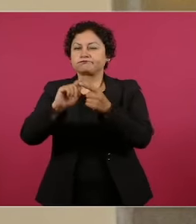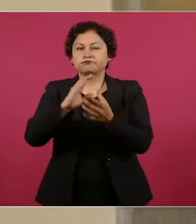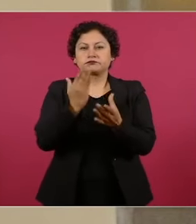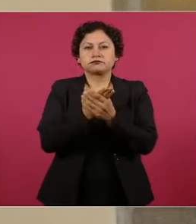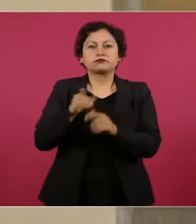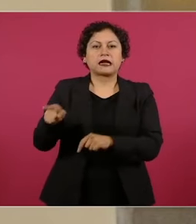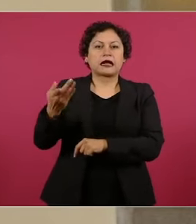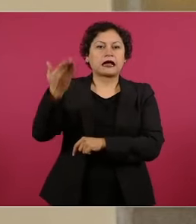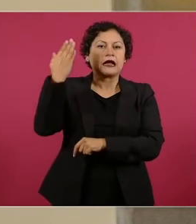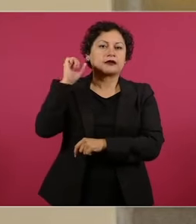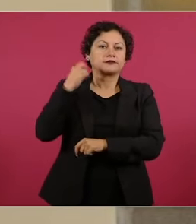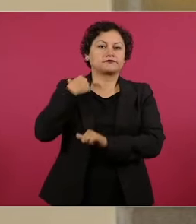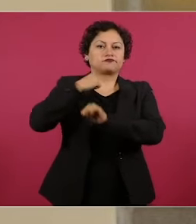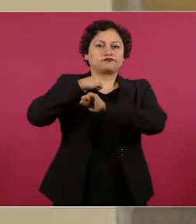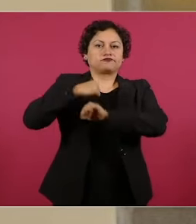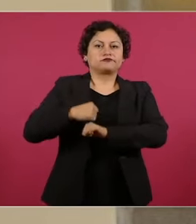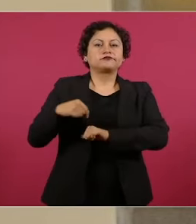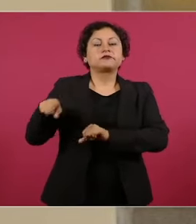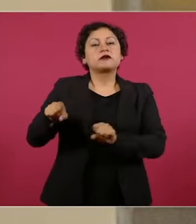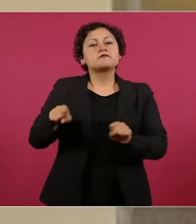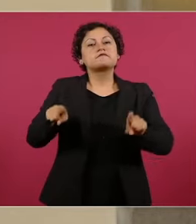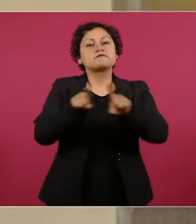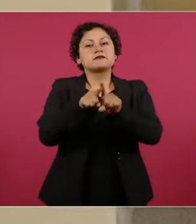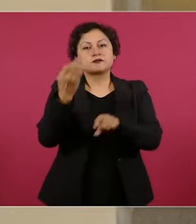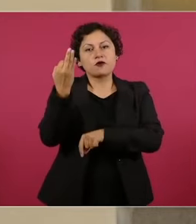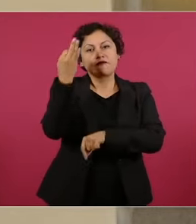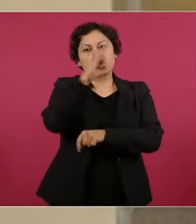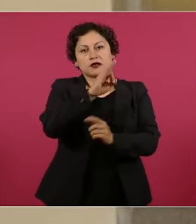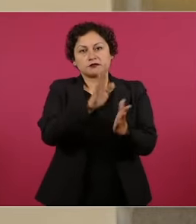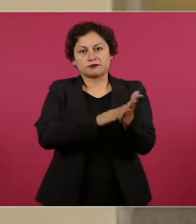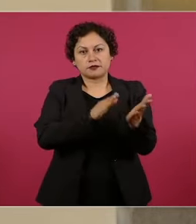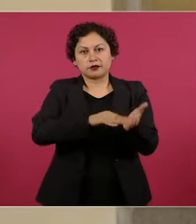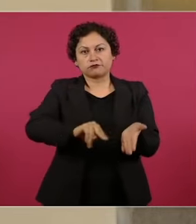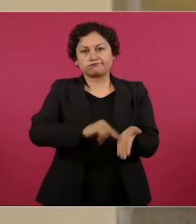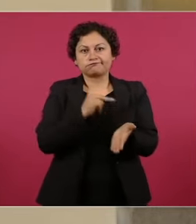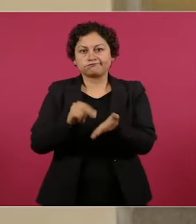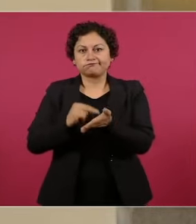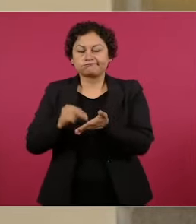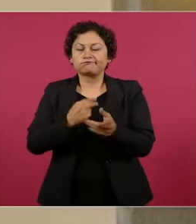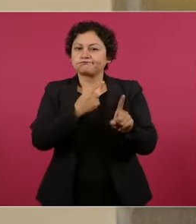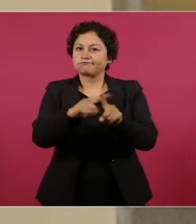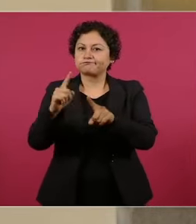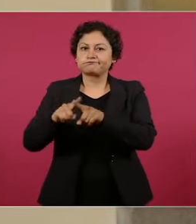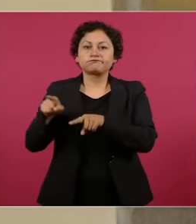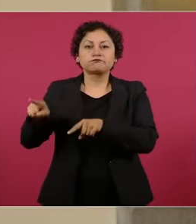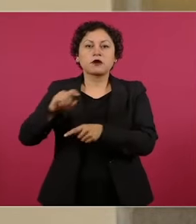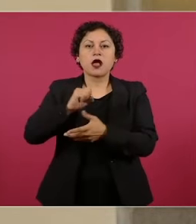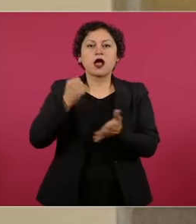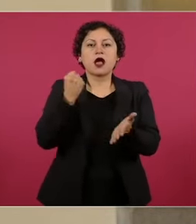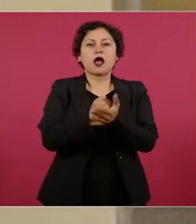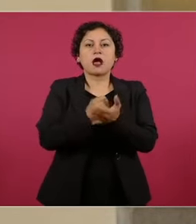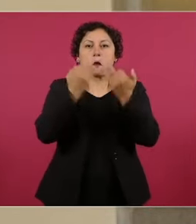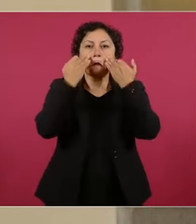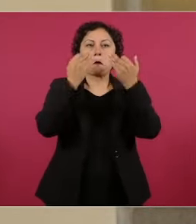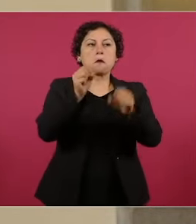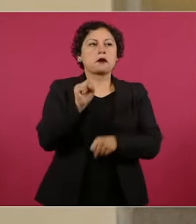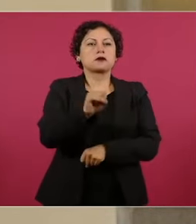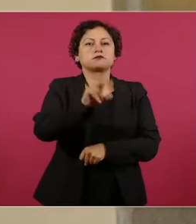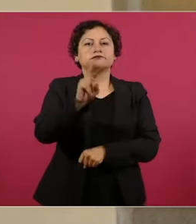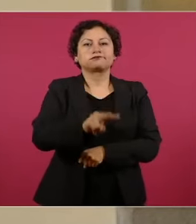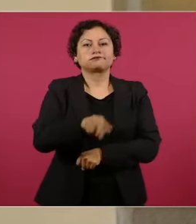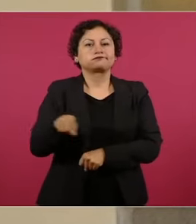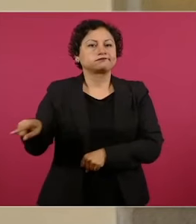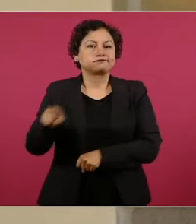También habría falsificado documentos al certificar hechos que no le constaban.